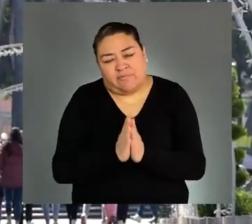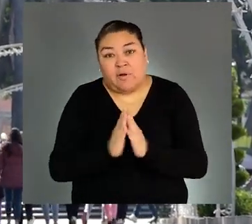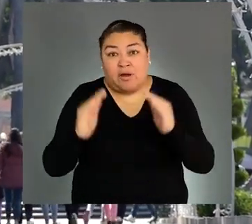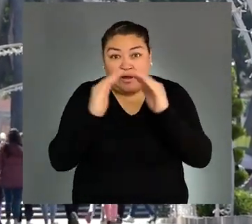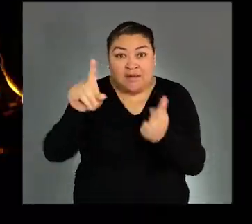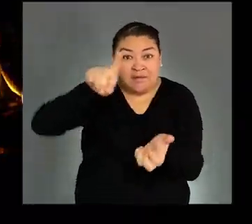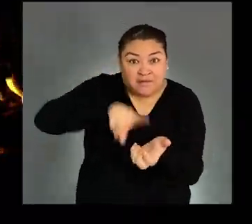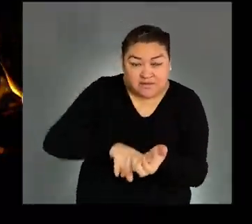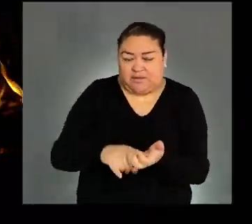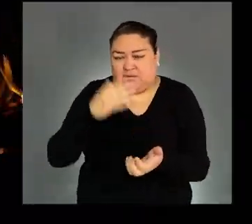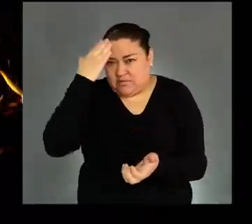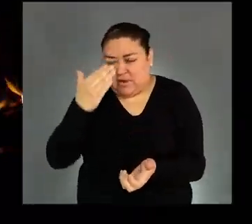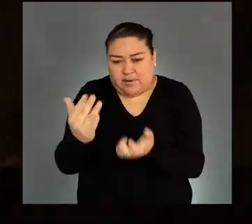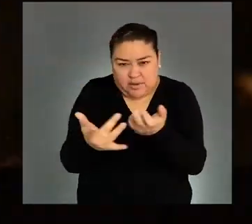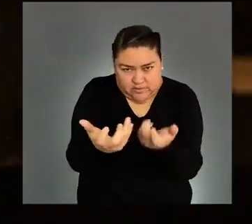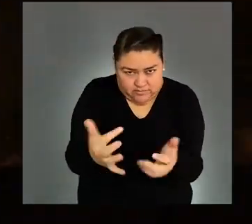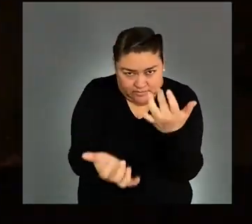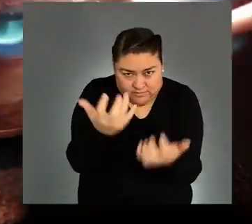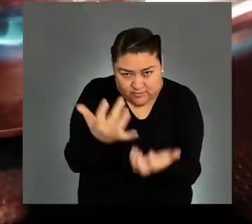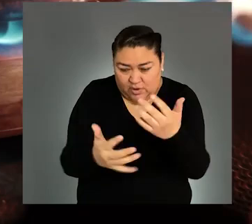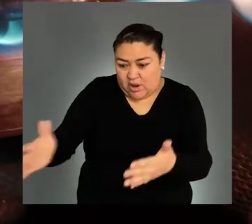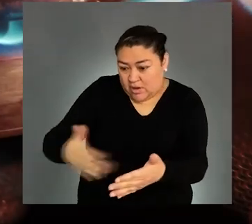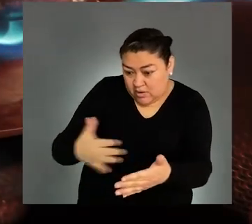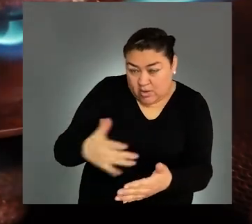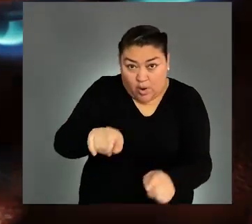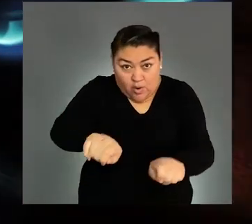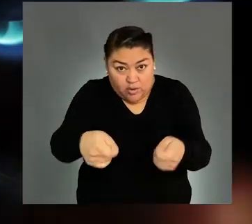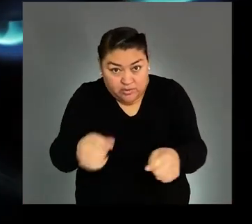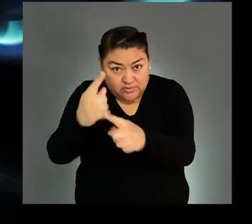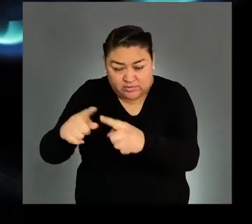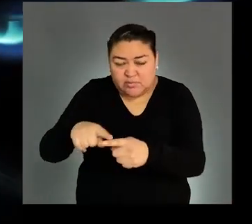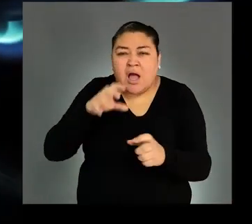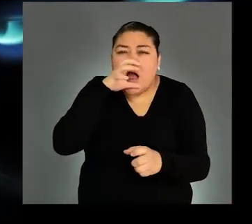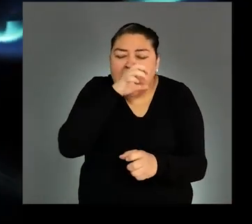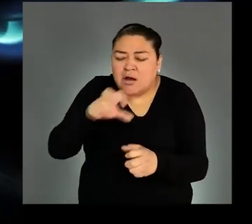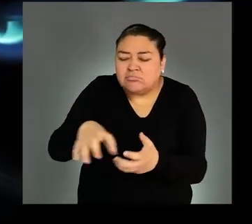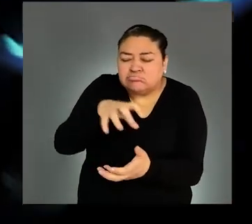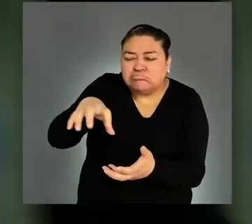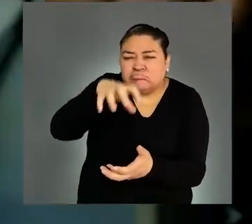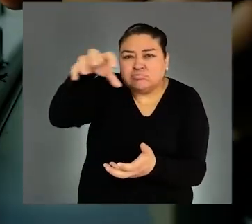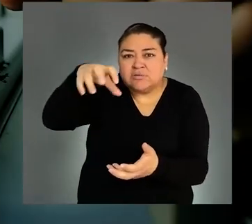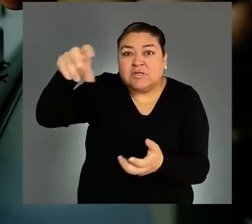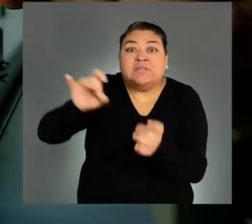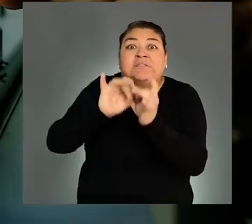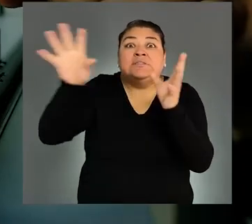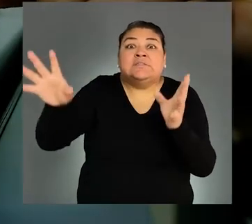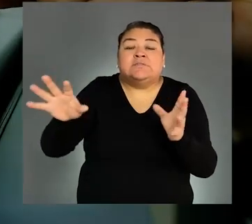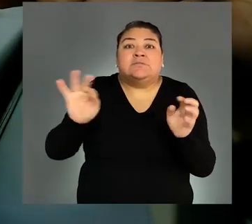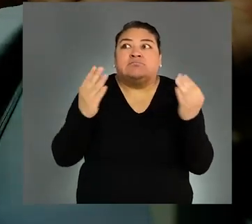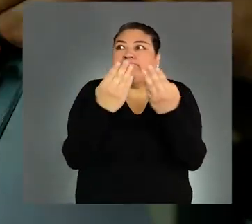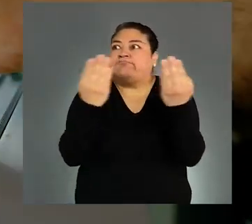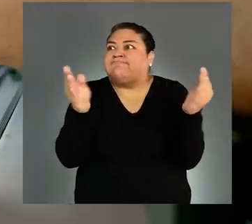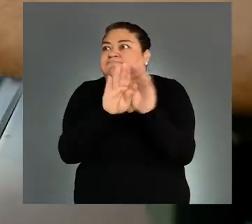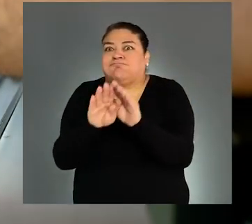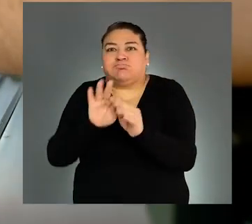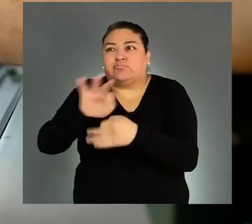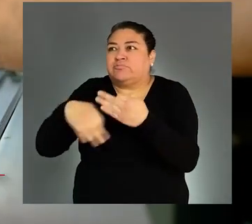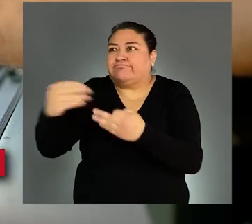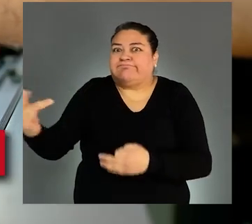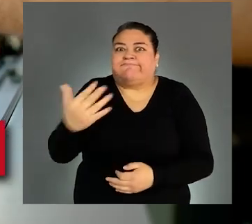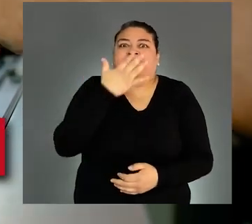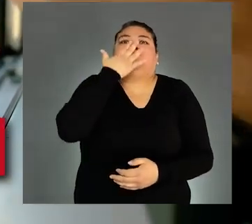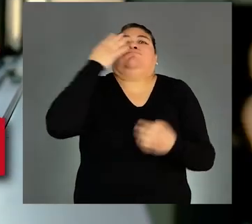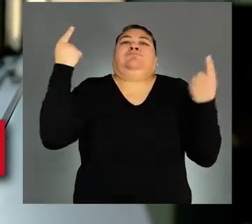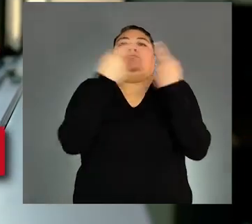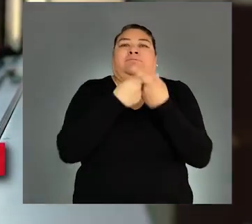temperatura. No enciendas leña, anafres y estufas para generar calor en lugares cerrados y sin ventilación, pues aumentas el